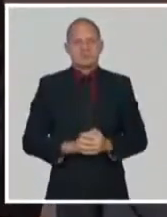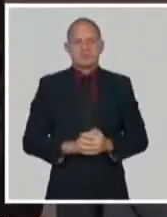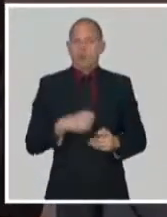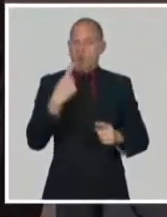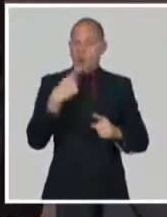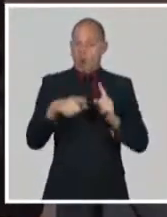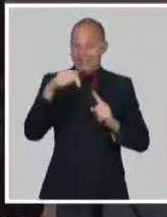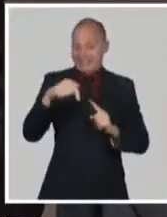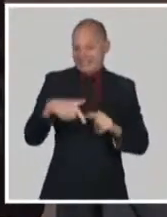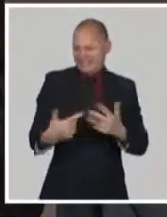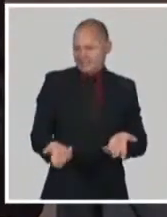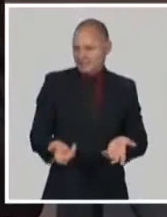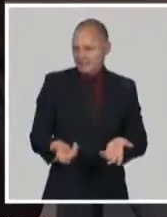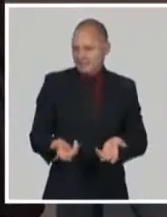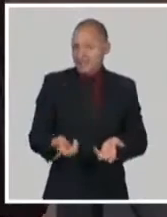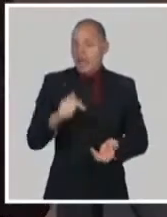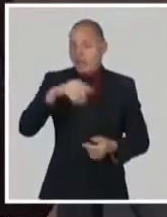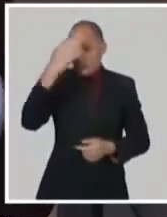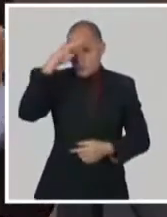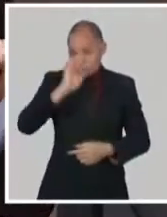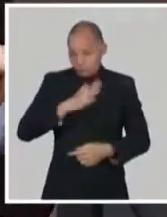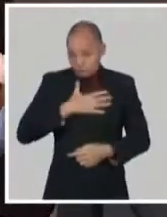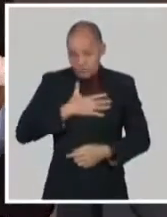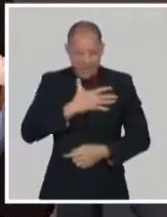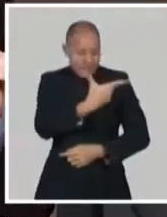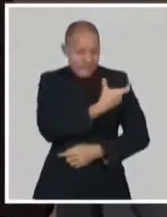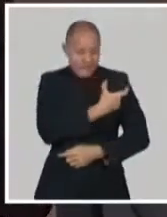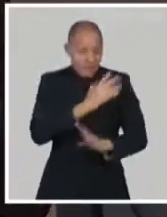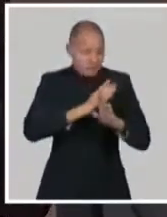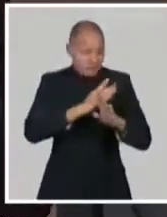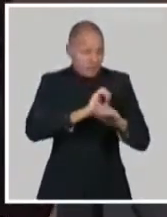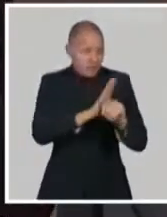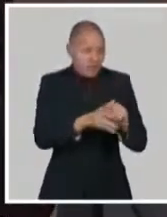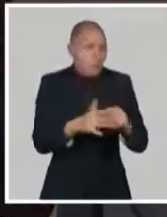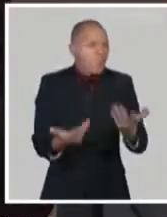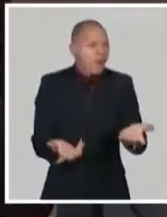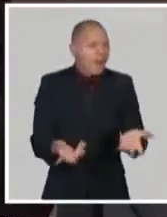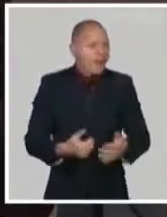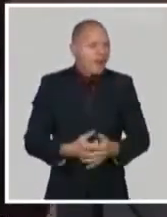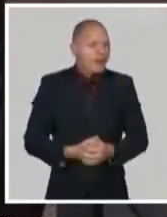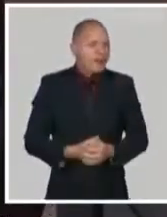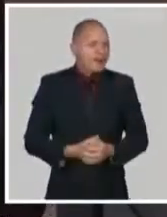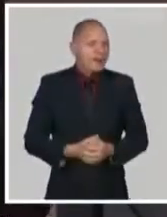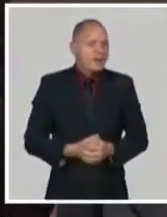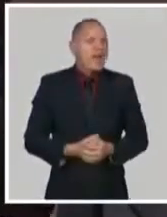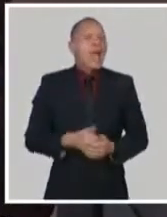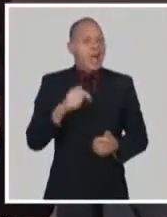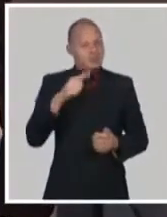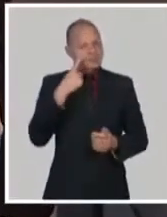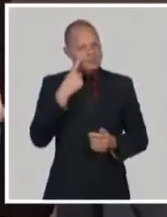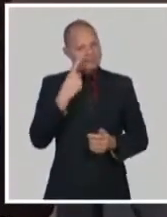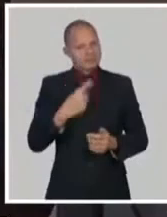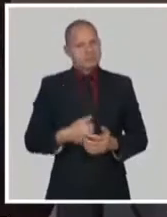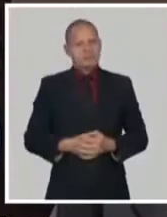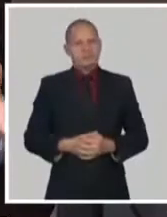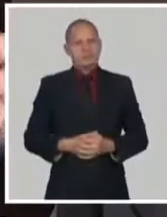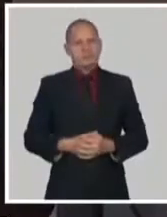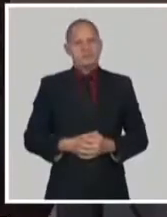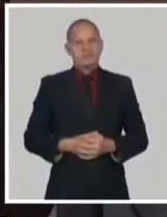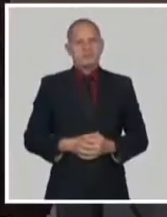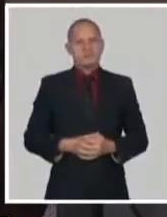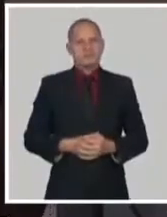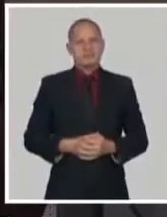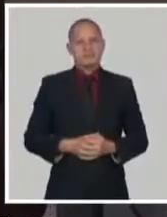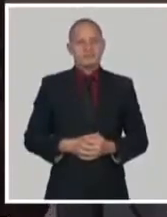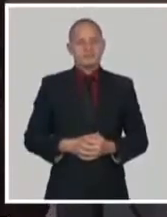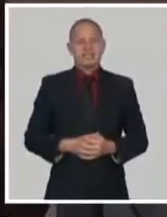ventaja con respecto a otras que en estos momentos se están utilizando. Es que el fenómeno este de la